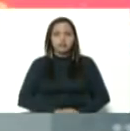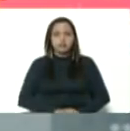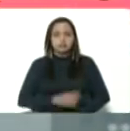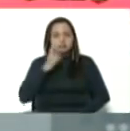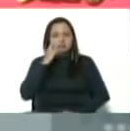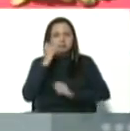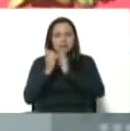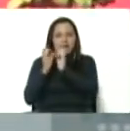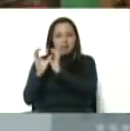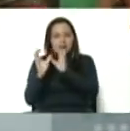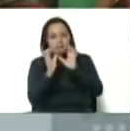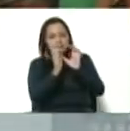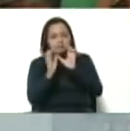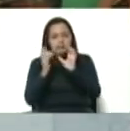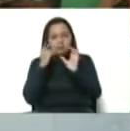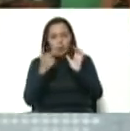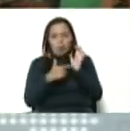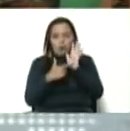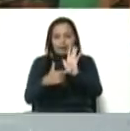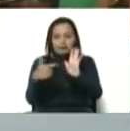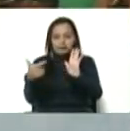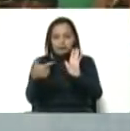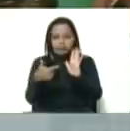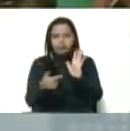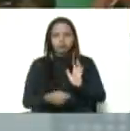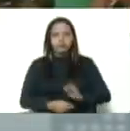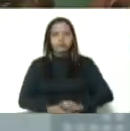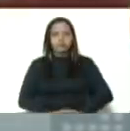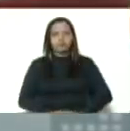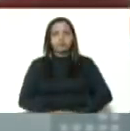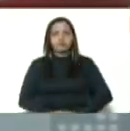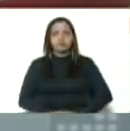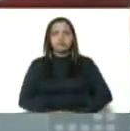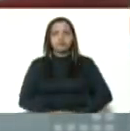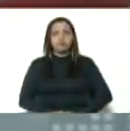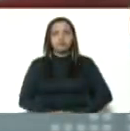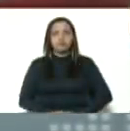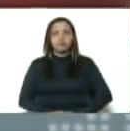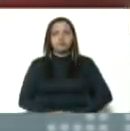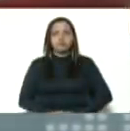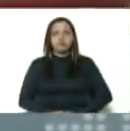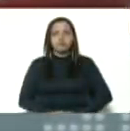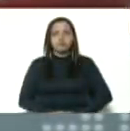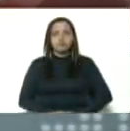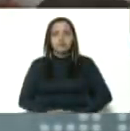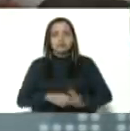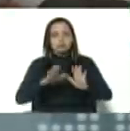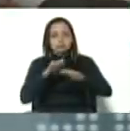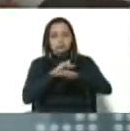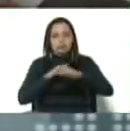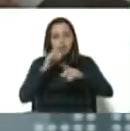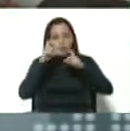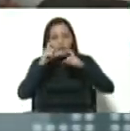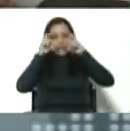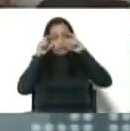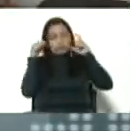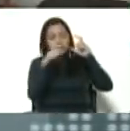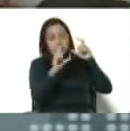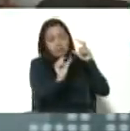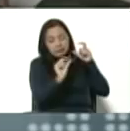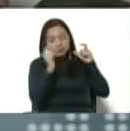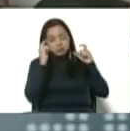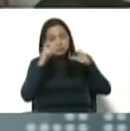ayuda. Aquí está la cámara. Correcto. Miren ustedes, déjenme ponerme los lentes, que aquí todo esto está chiquitico.